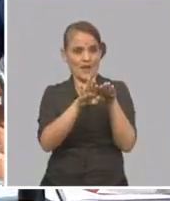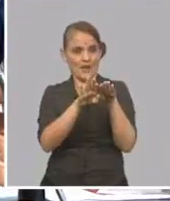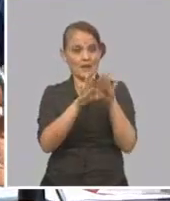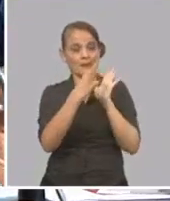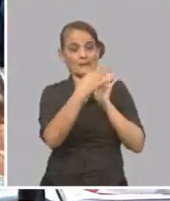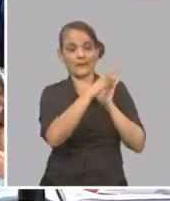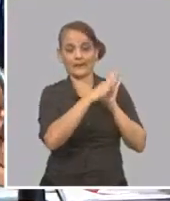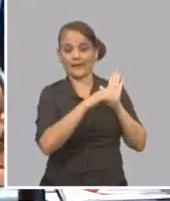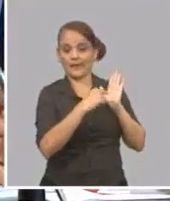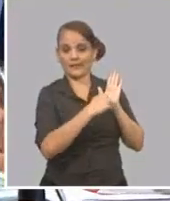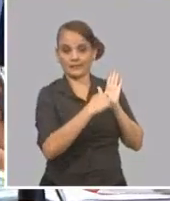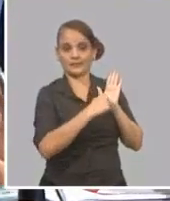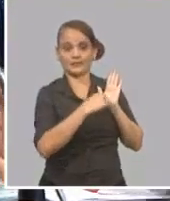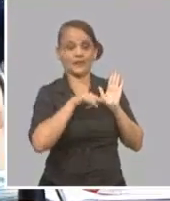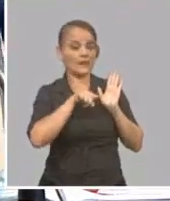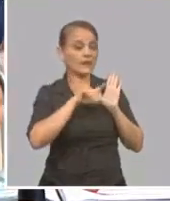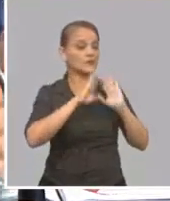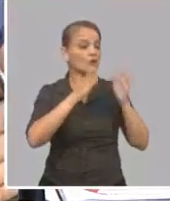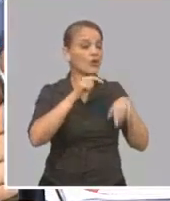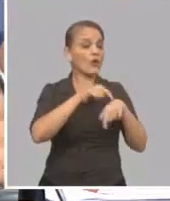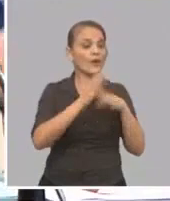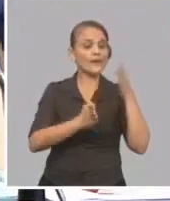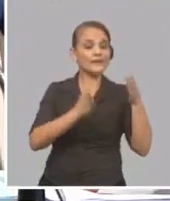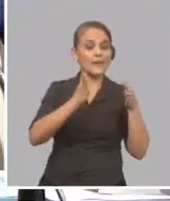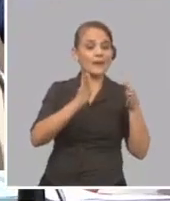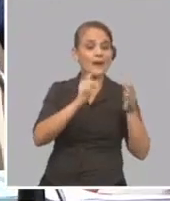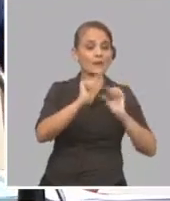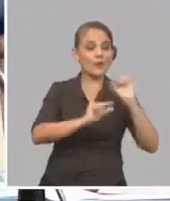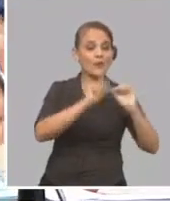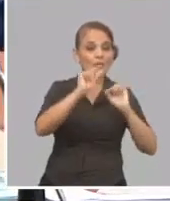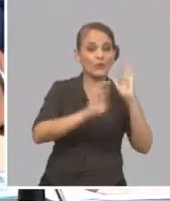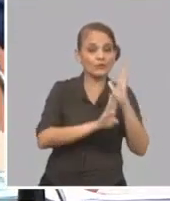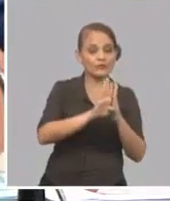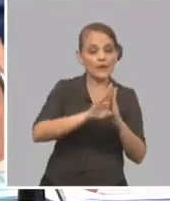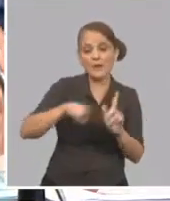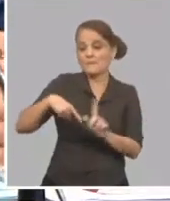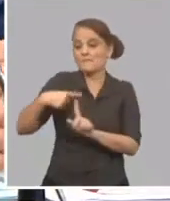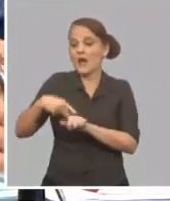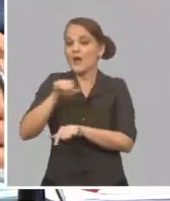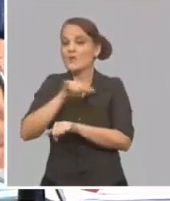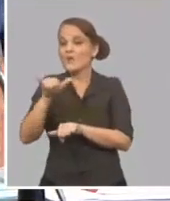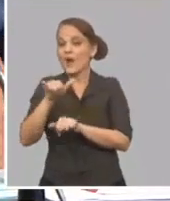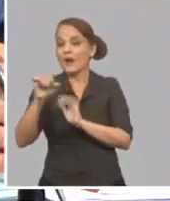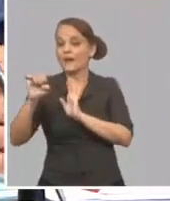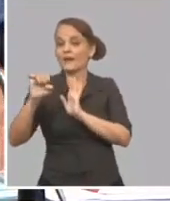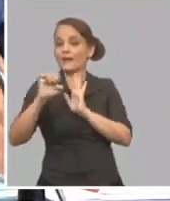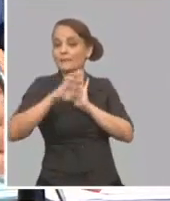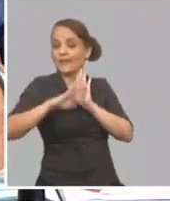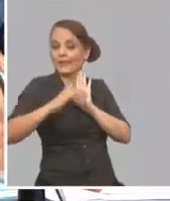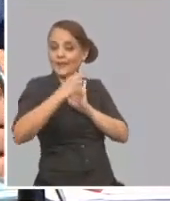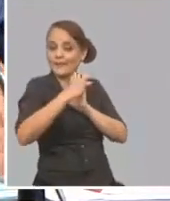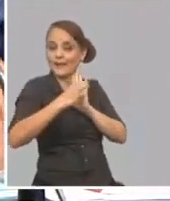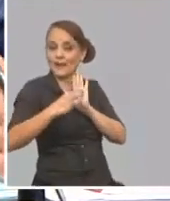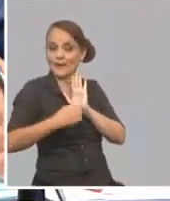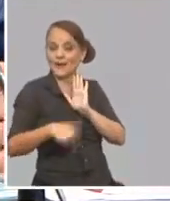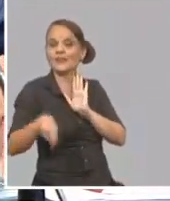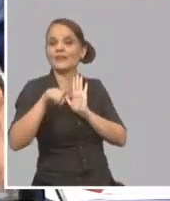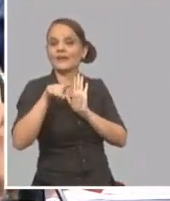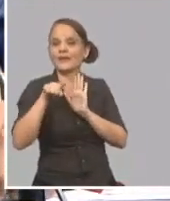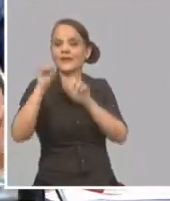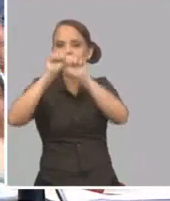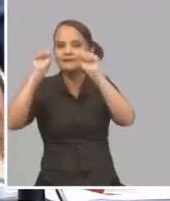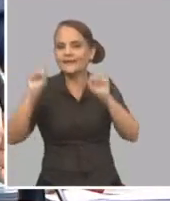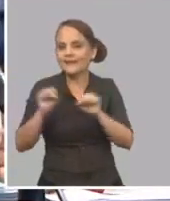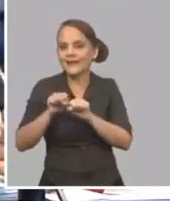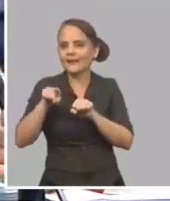que ver con la fase de recuperación, pero también con las de la estrategia. Tenemos ahí una mezcla que se produce de ambos bloques de medidas